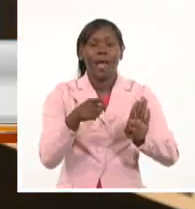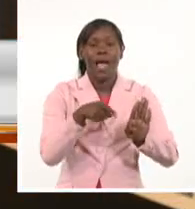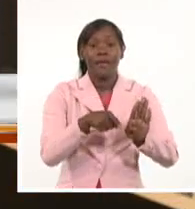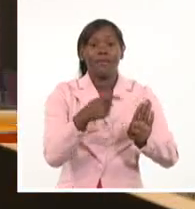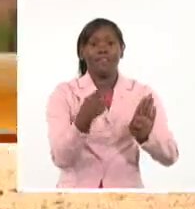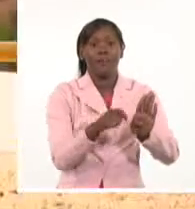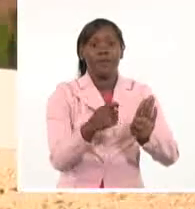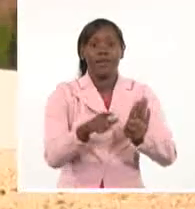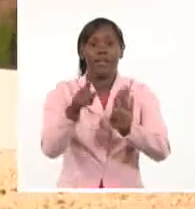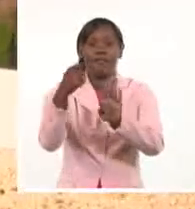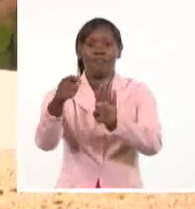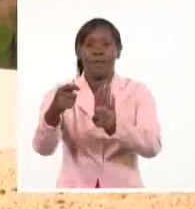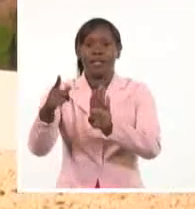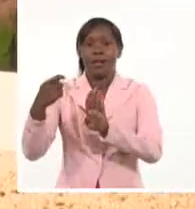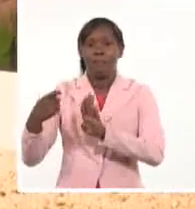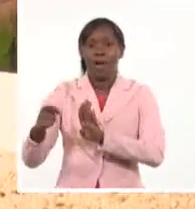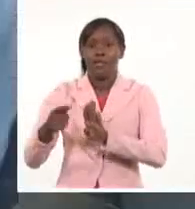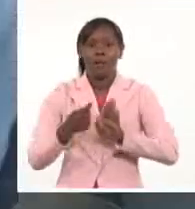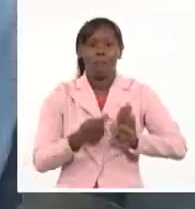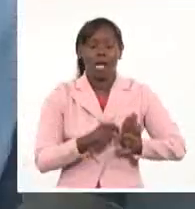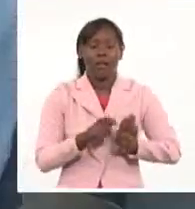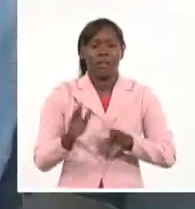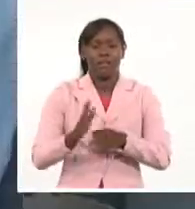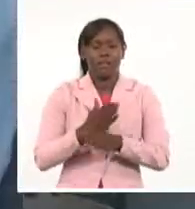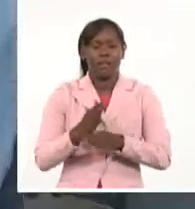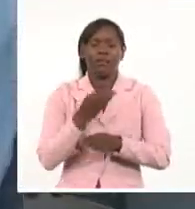alto, exportar, ¿por qué no?